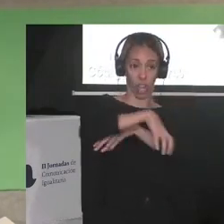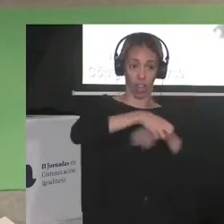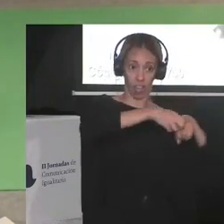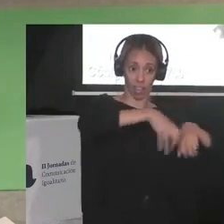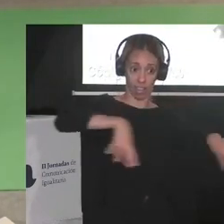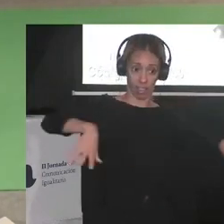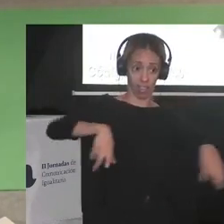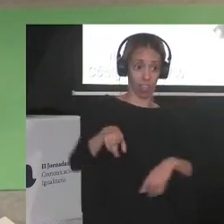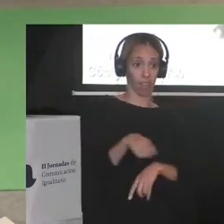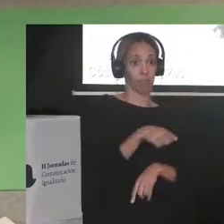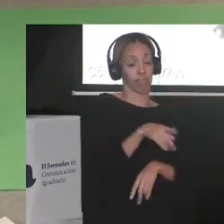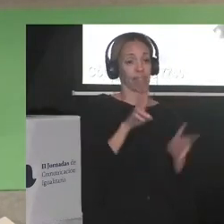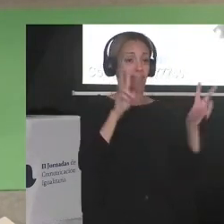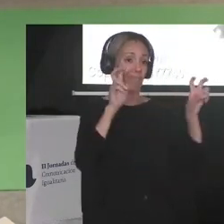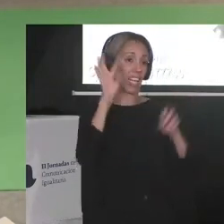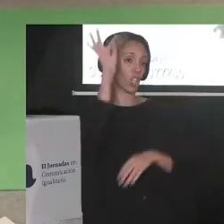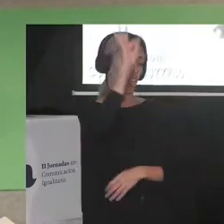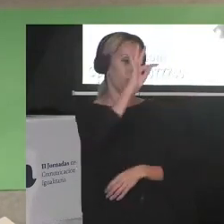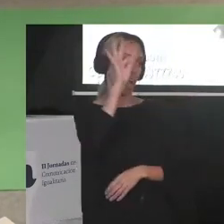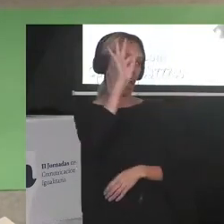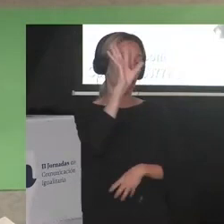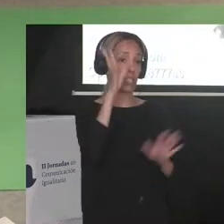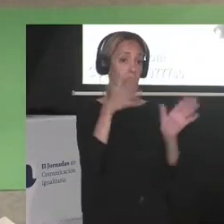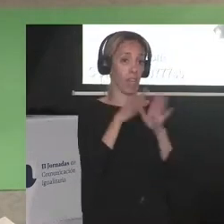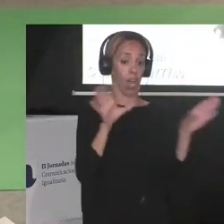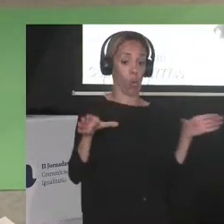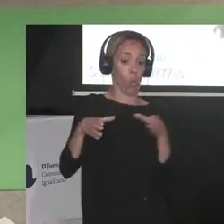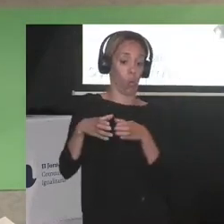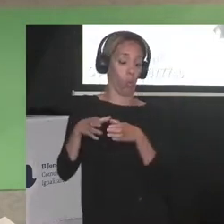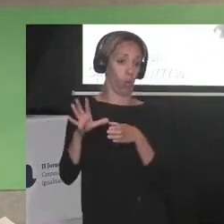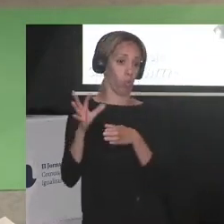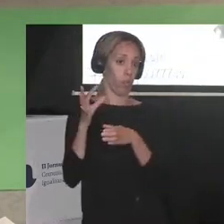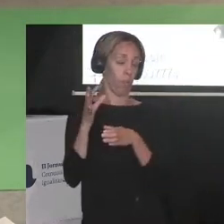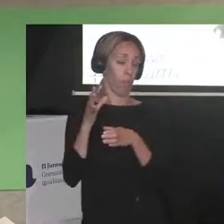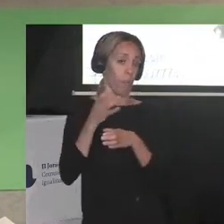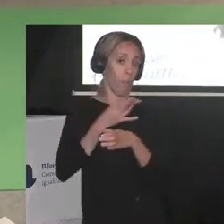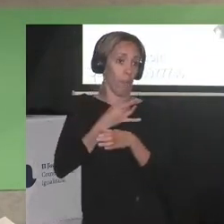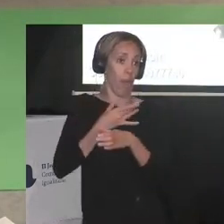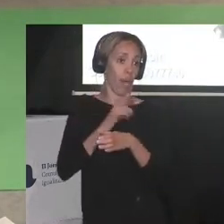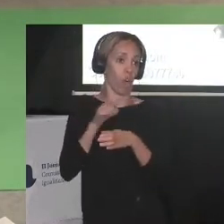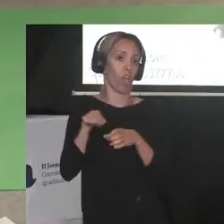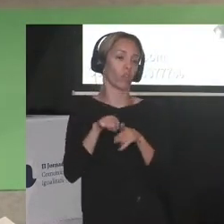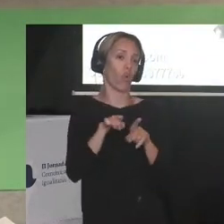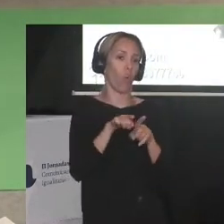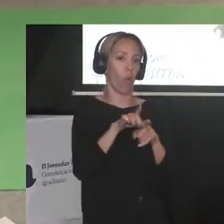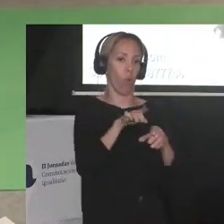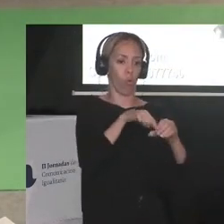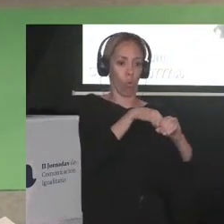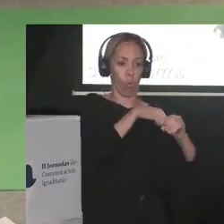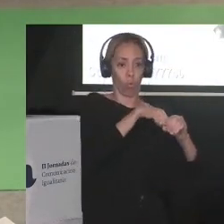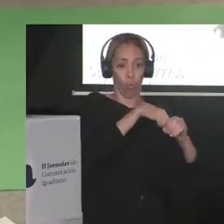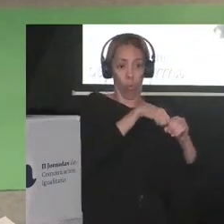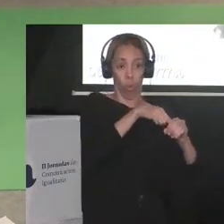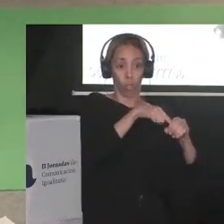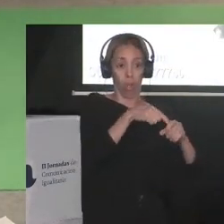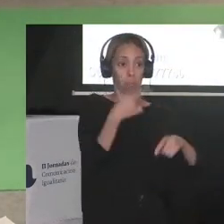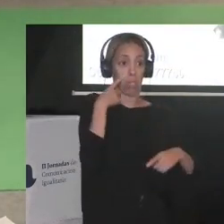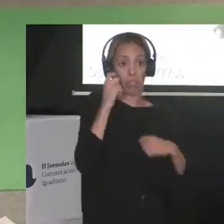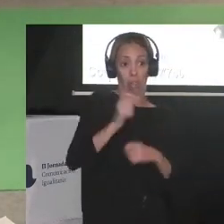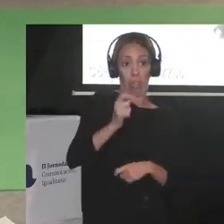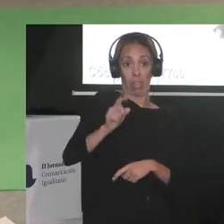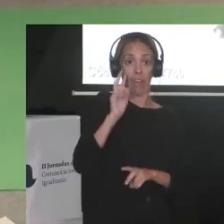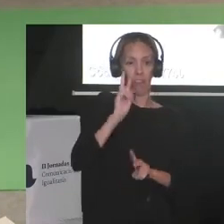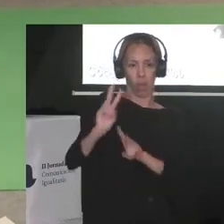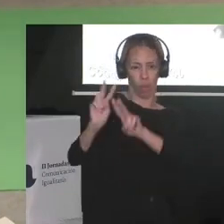y la representación no blanca una cuota, eso es lo que vemos habitualmente. En los medios feministas,